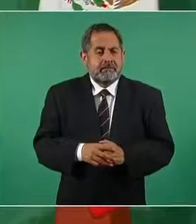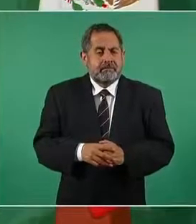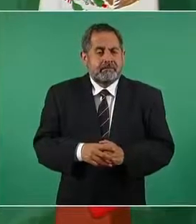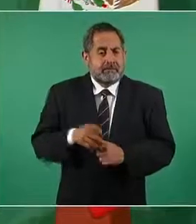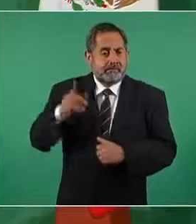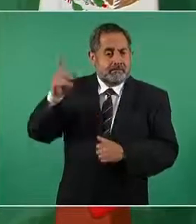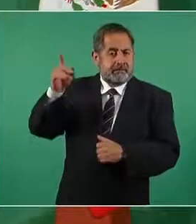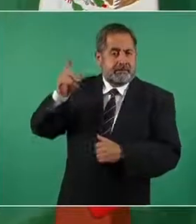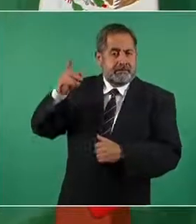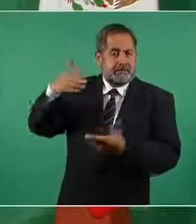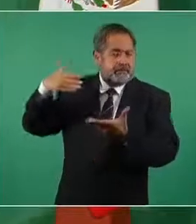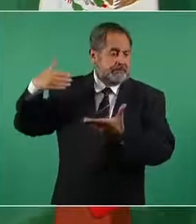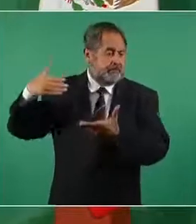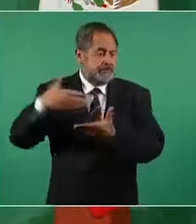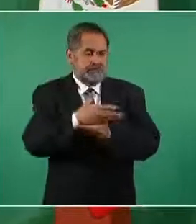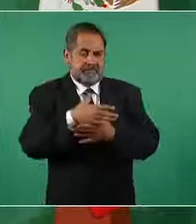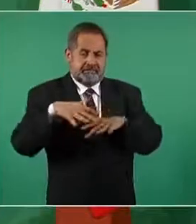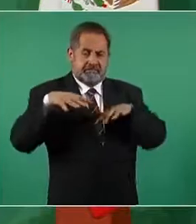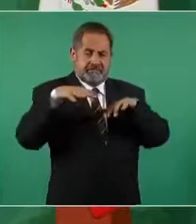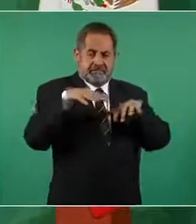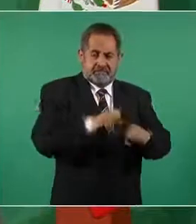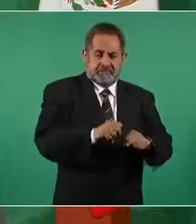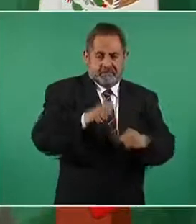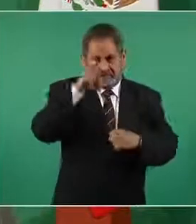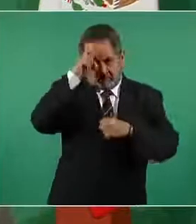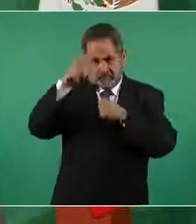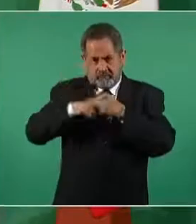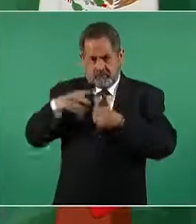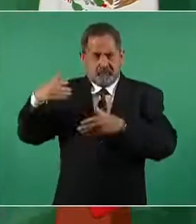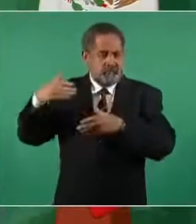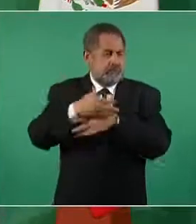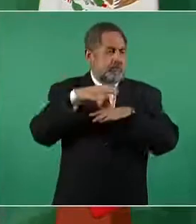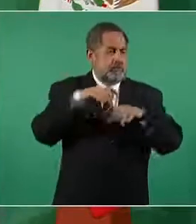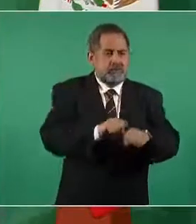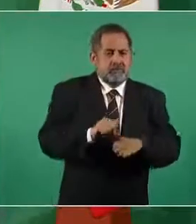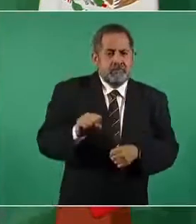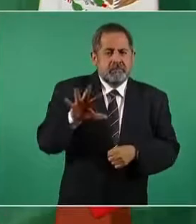invasores europeos? hace 500